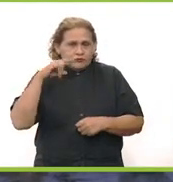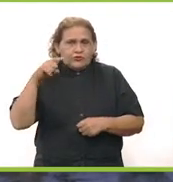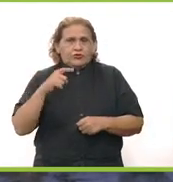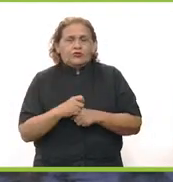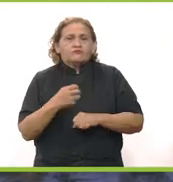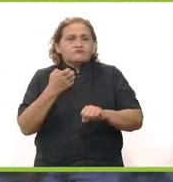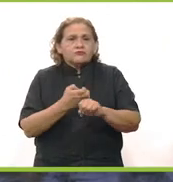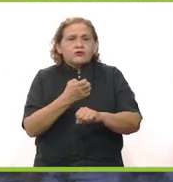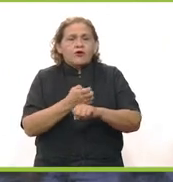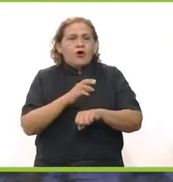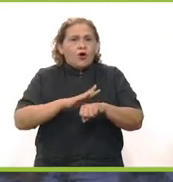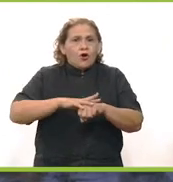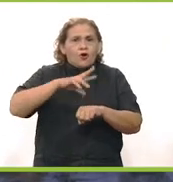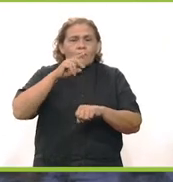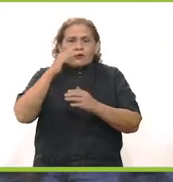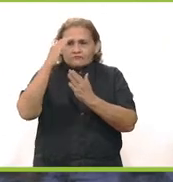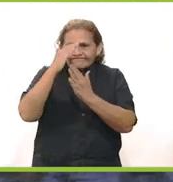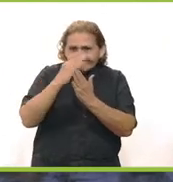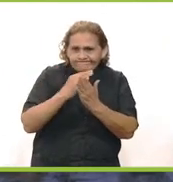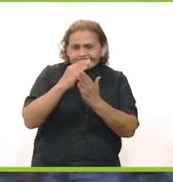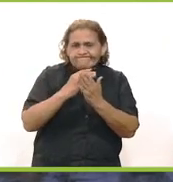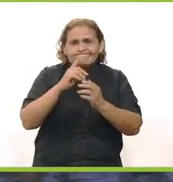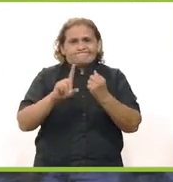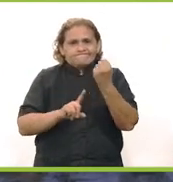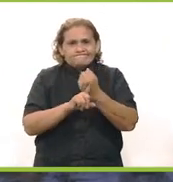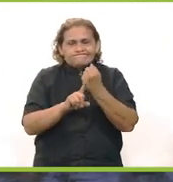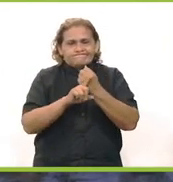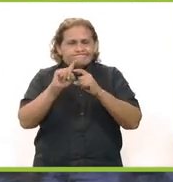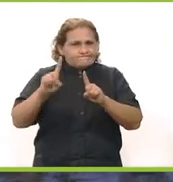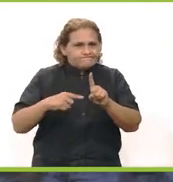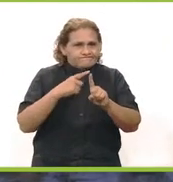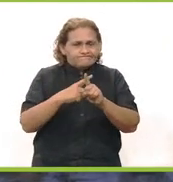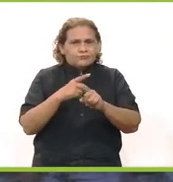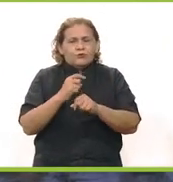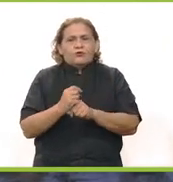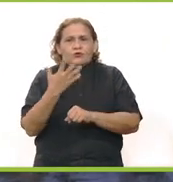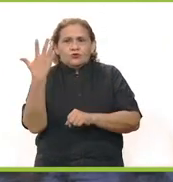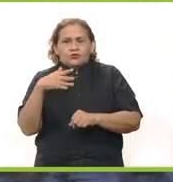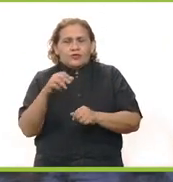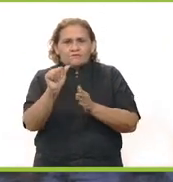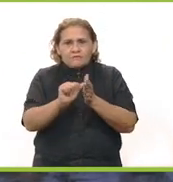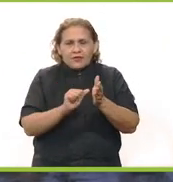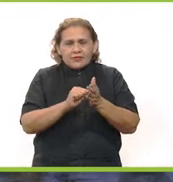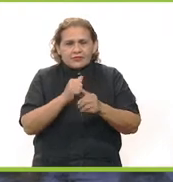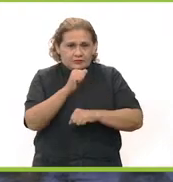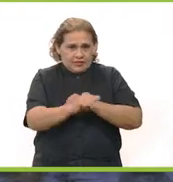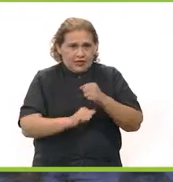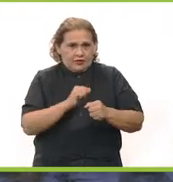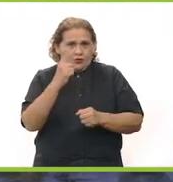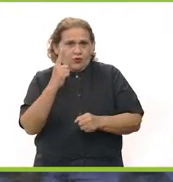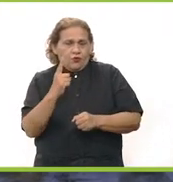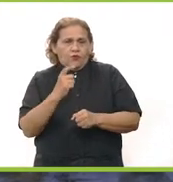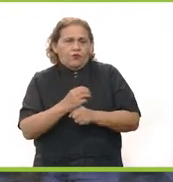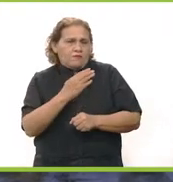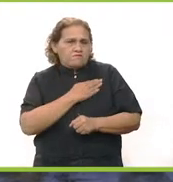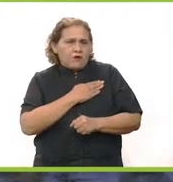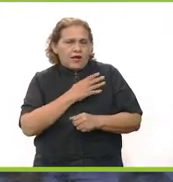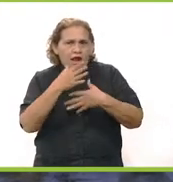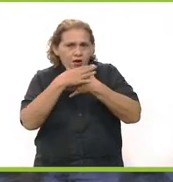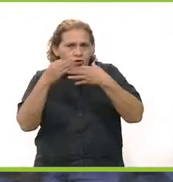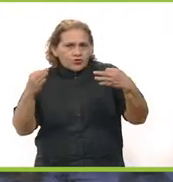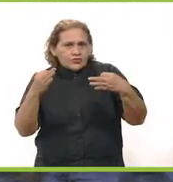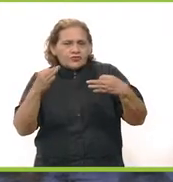conocer que Yucatán es la entidad con mayor reducción en la incidencia delictiva durante los primeros 10 meses del año.